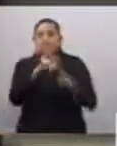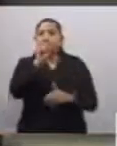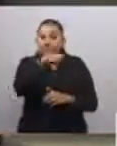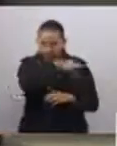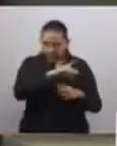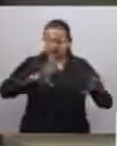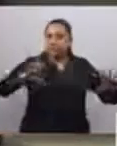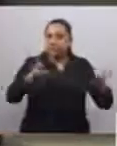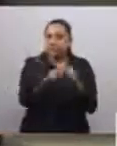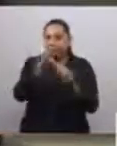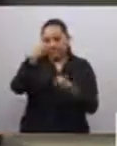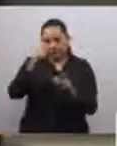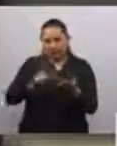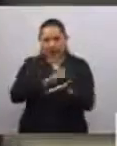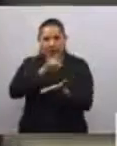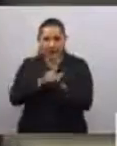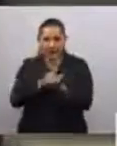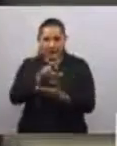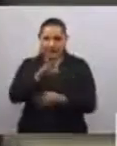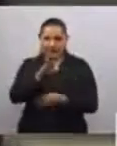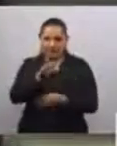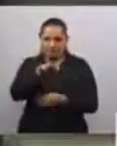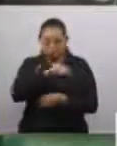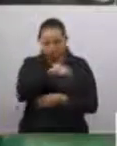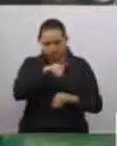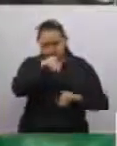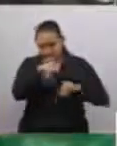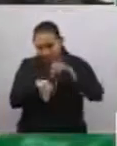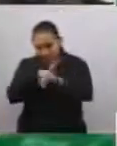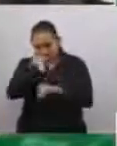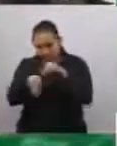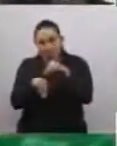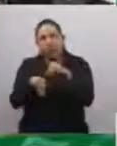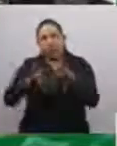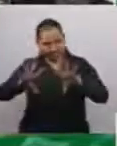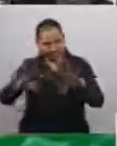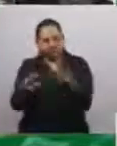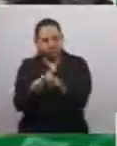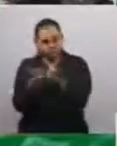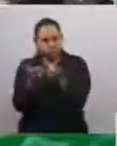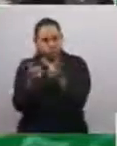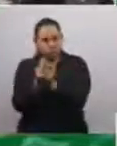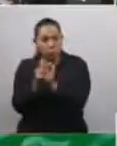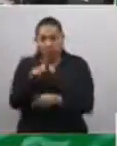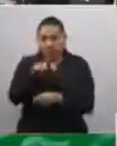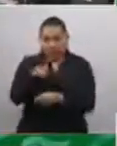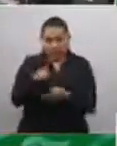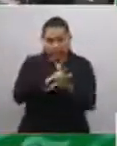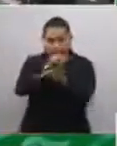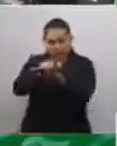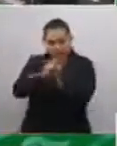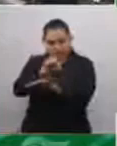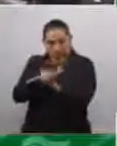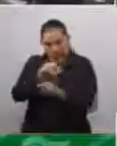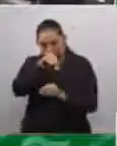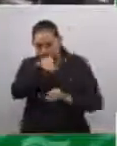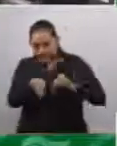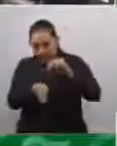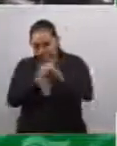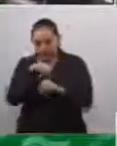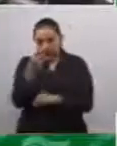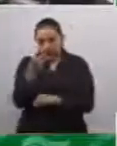En el marco de las leyes de reforma encontramos el que quizás sea uno de sus famosos